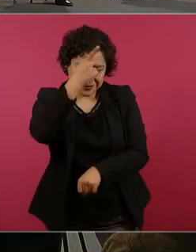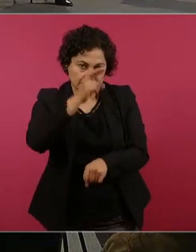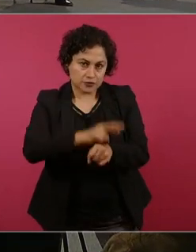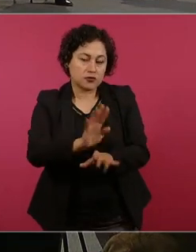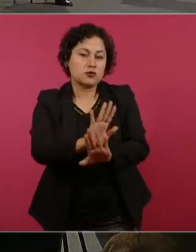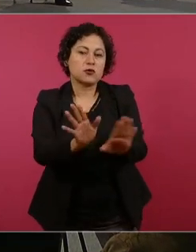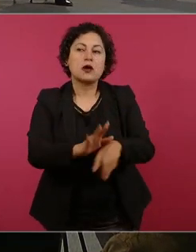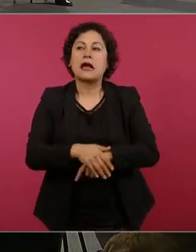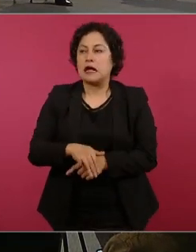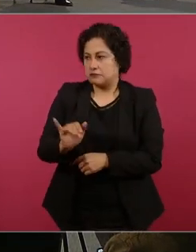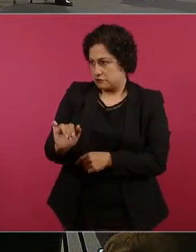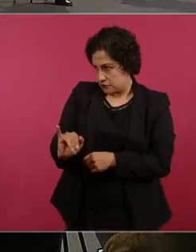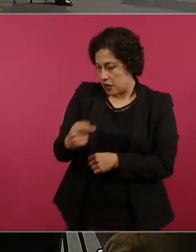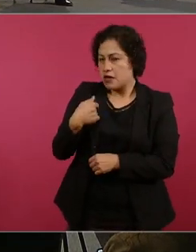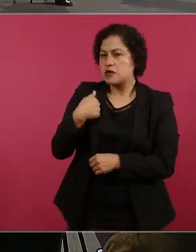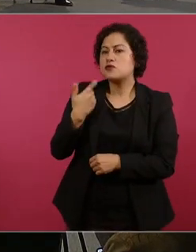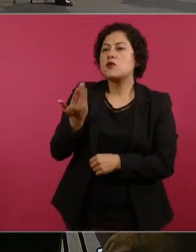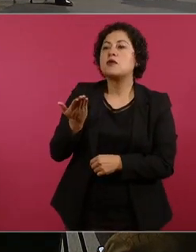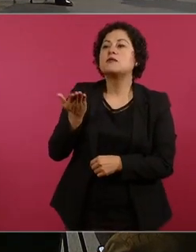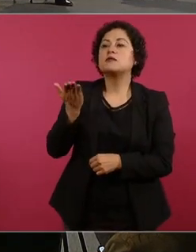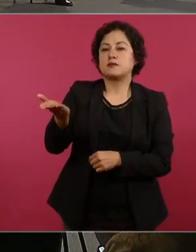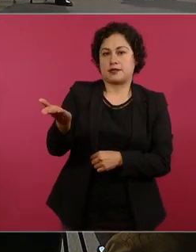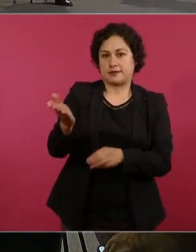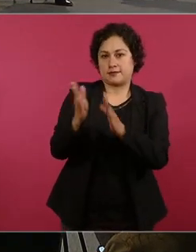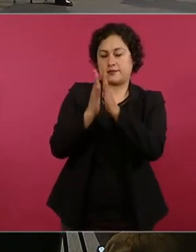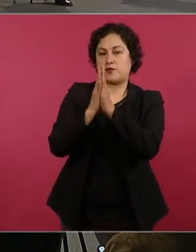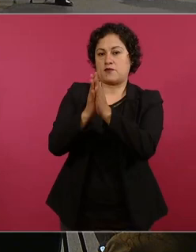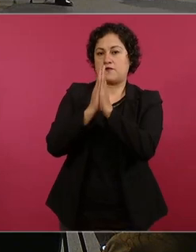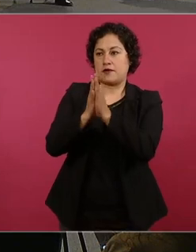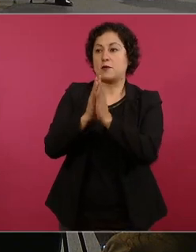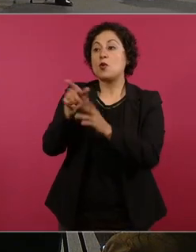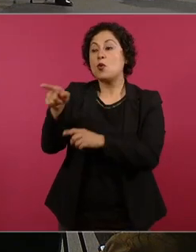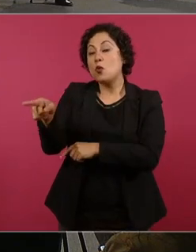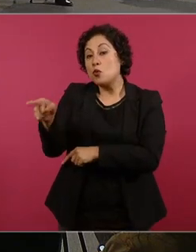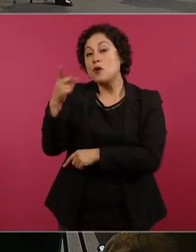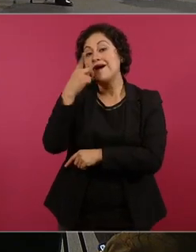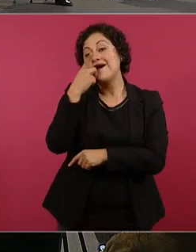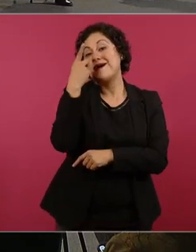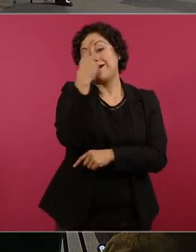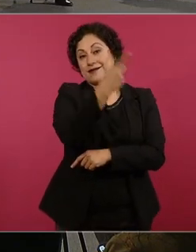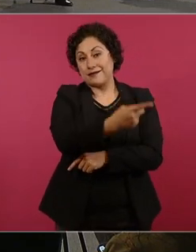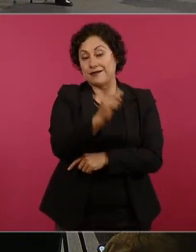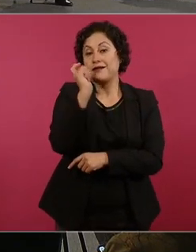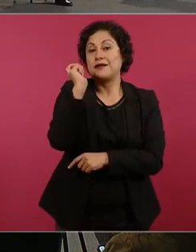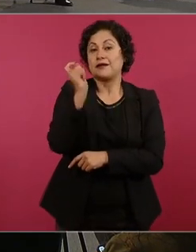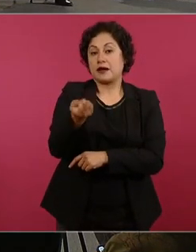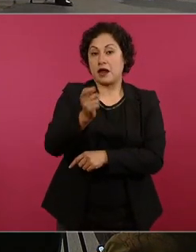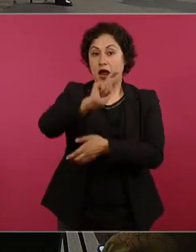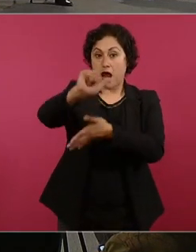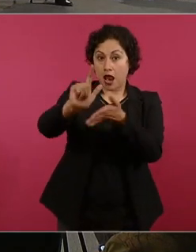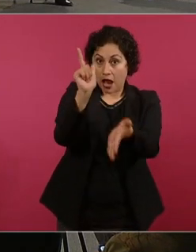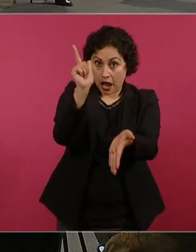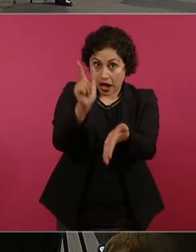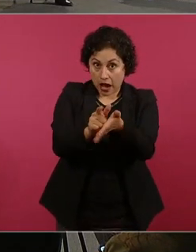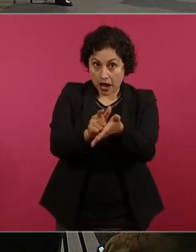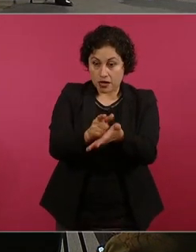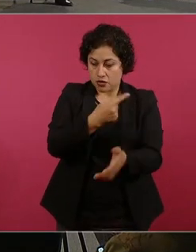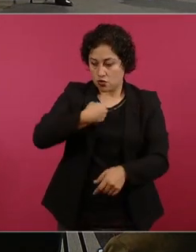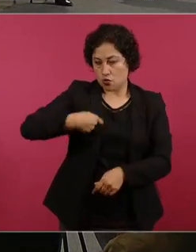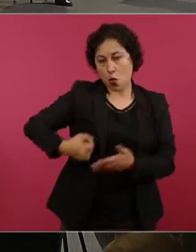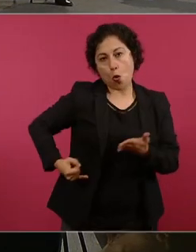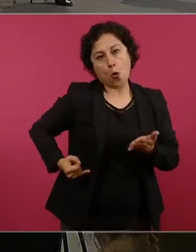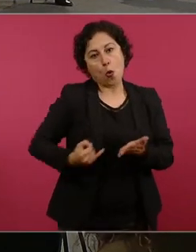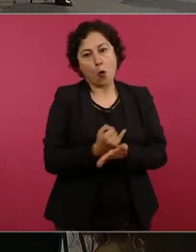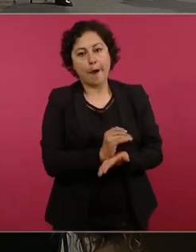y que les planteara que podíamos legalmente sin